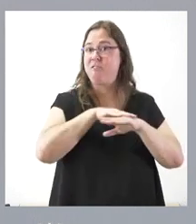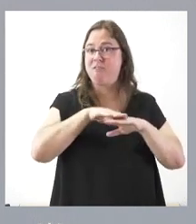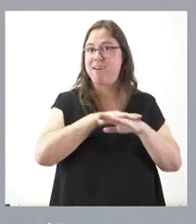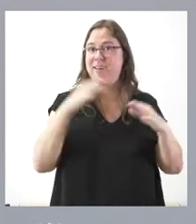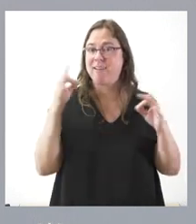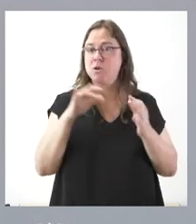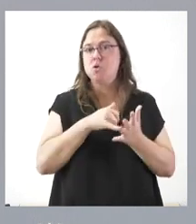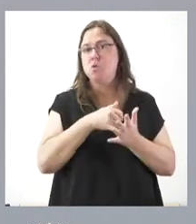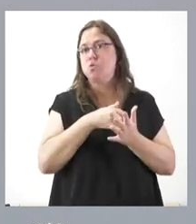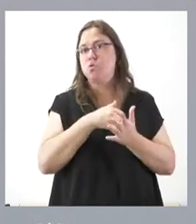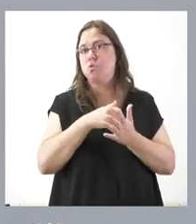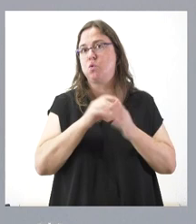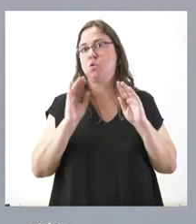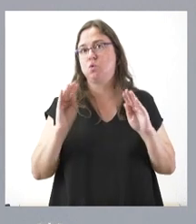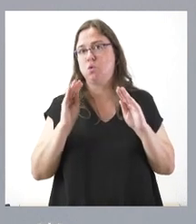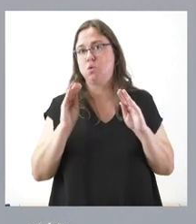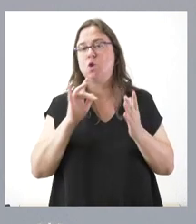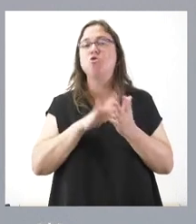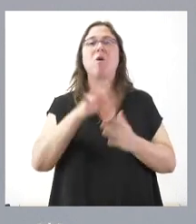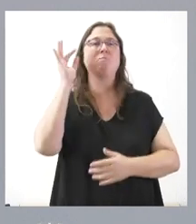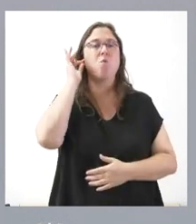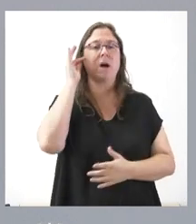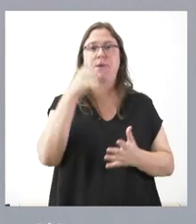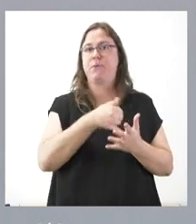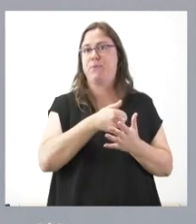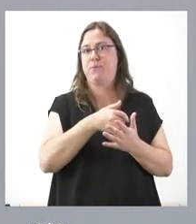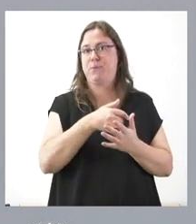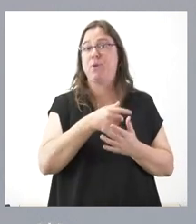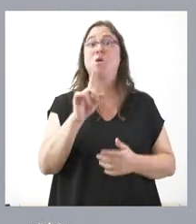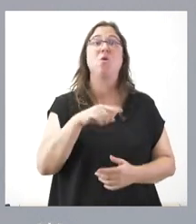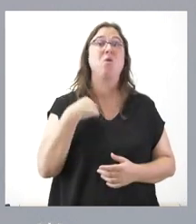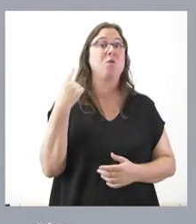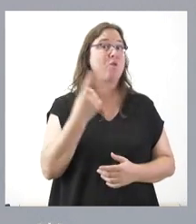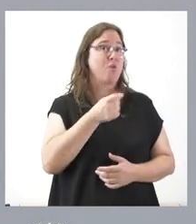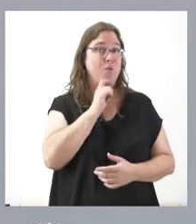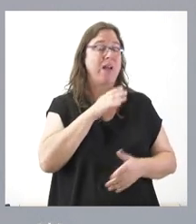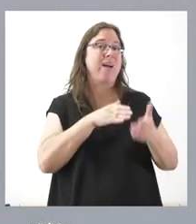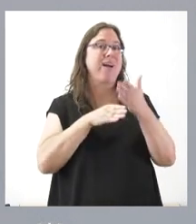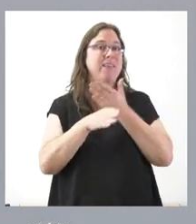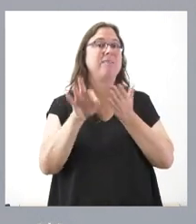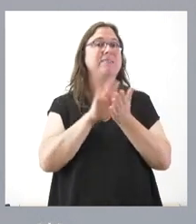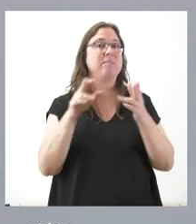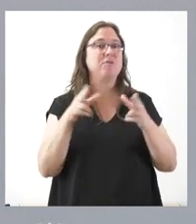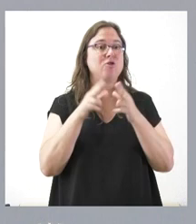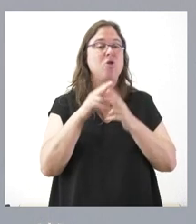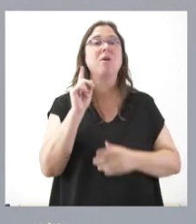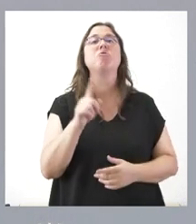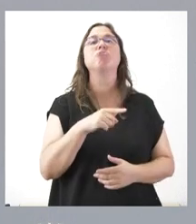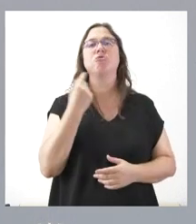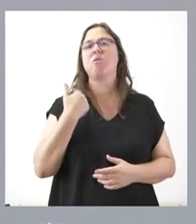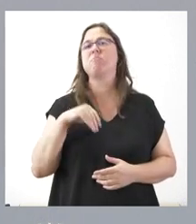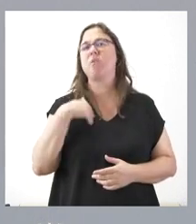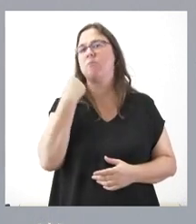la vulnerabilidad que hay de las mujeres. Y nosotros, a través de los servicios sociales, ya tenemos